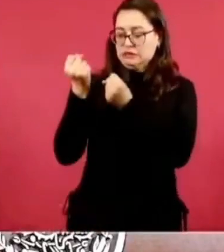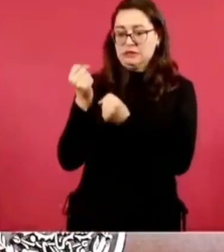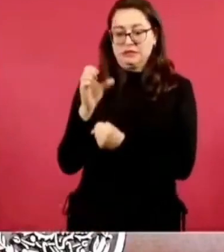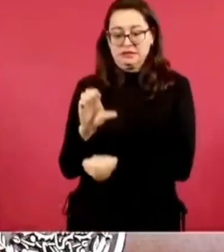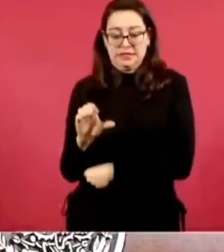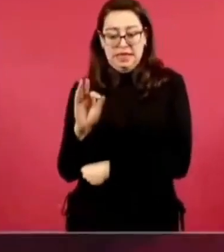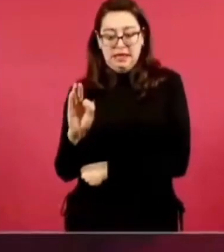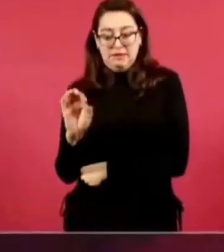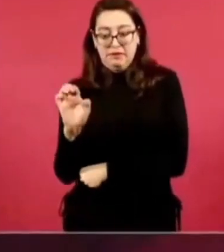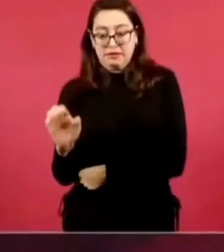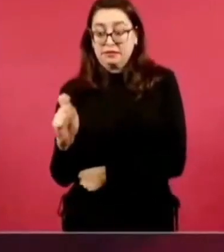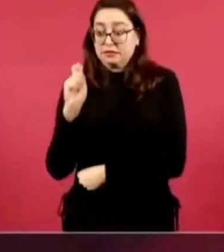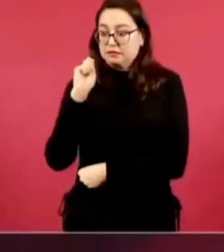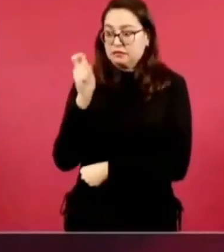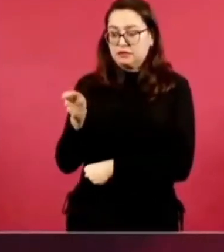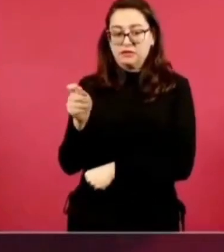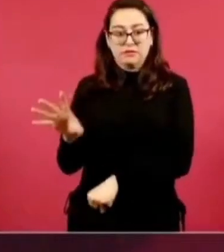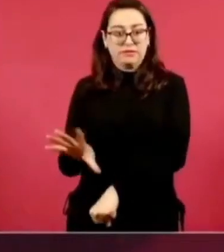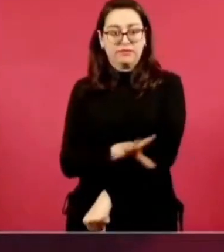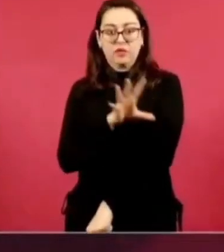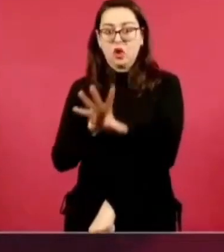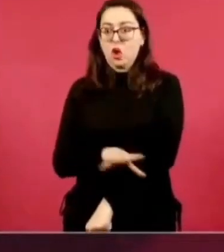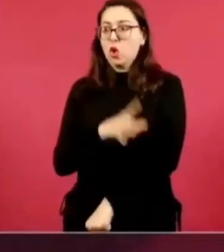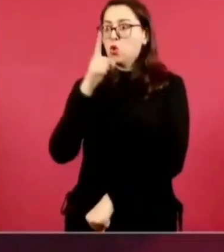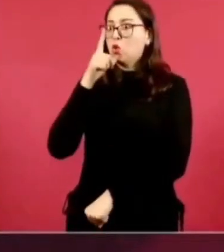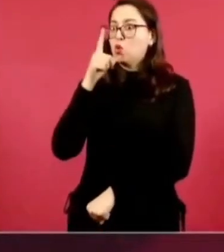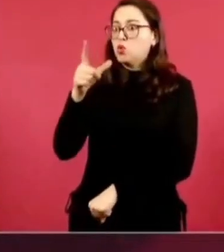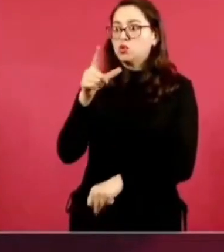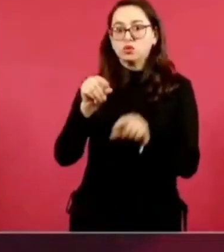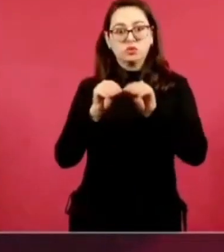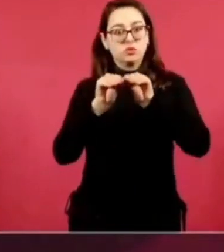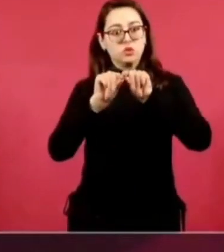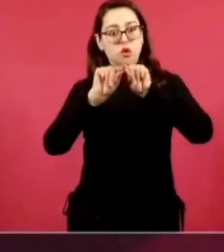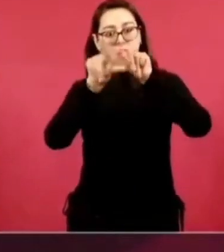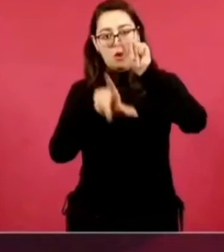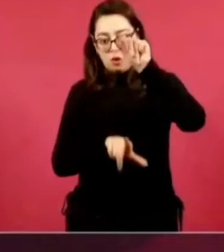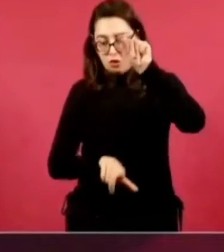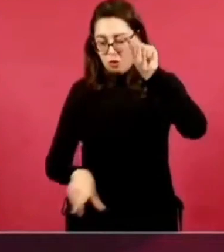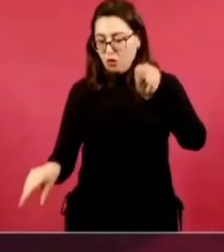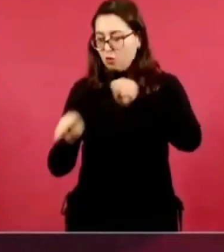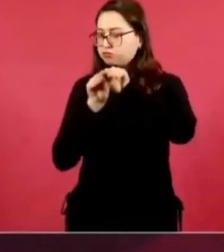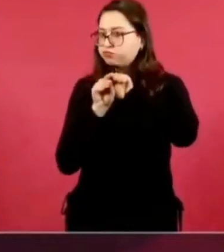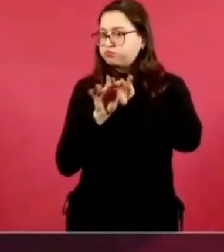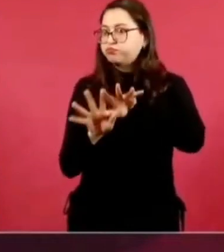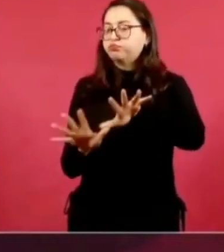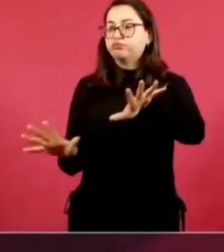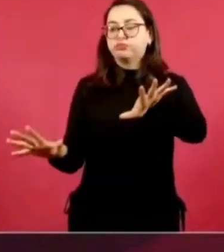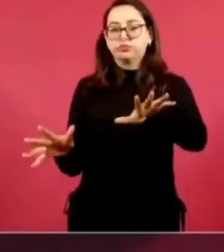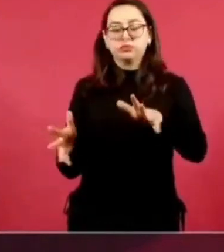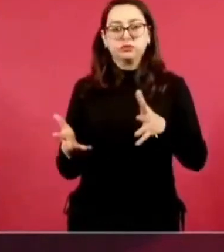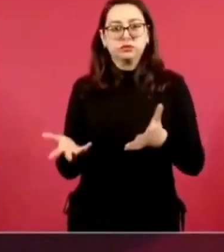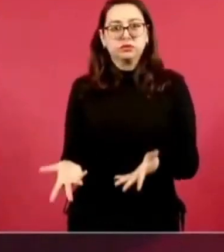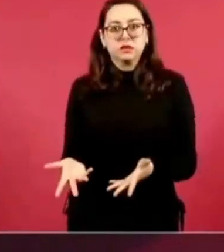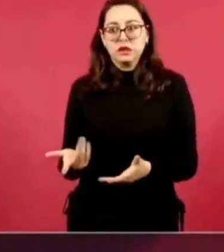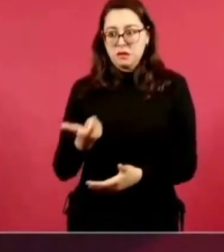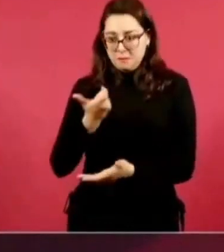precios justos en el consumo de energía.